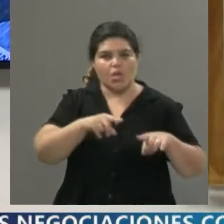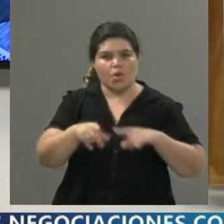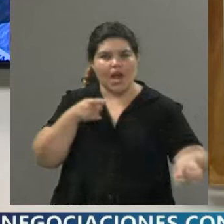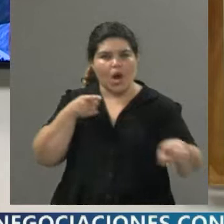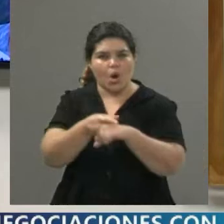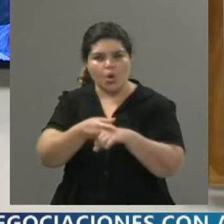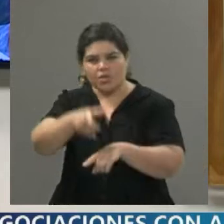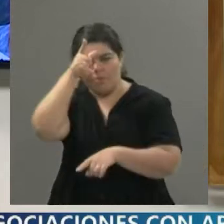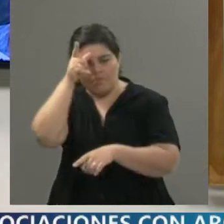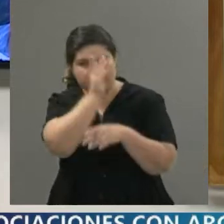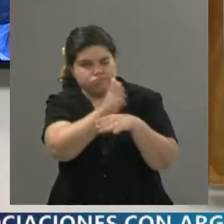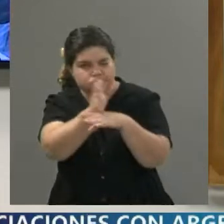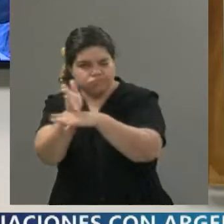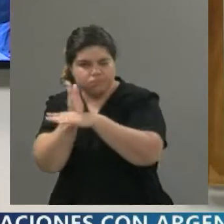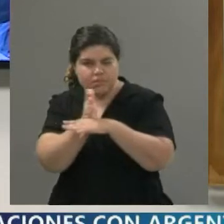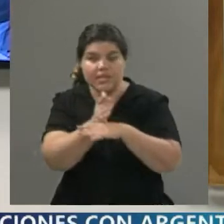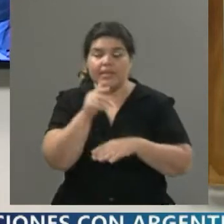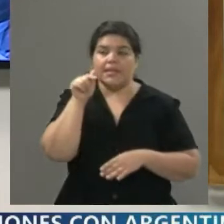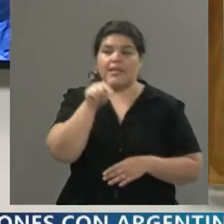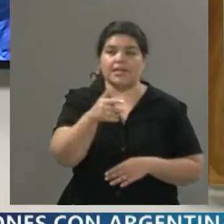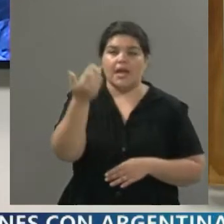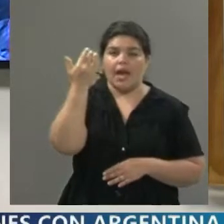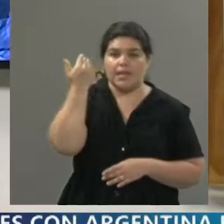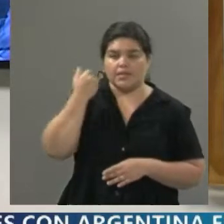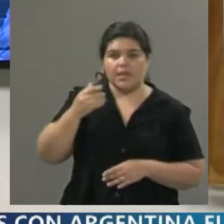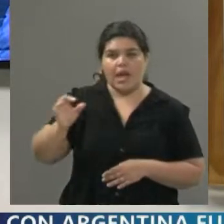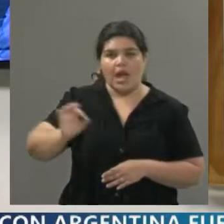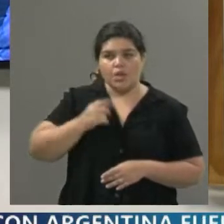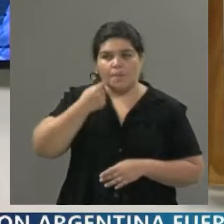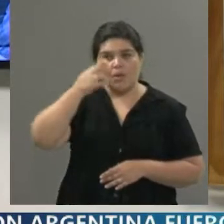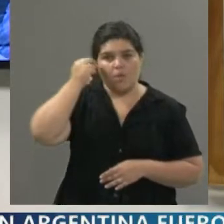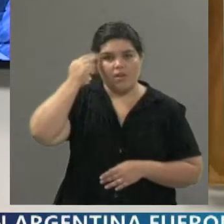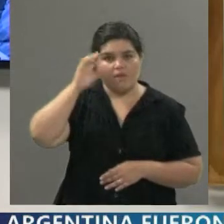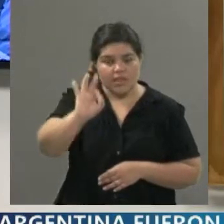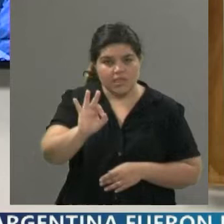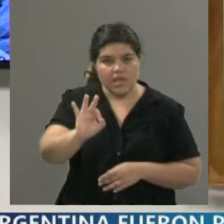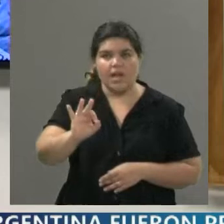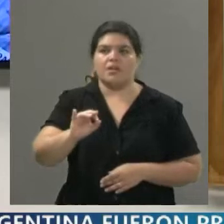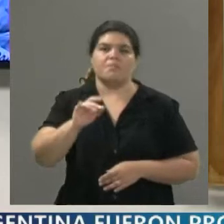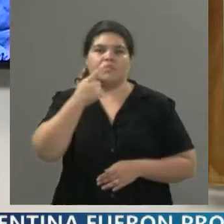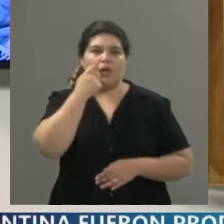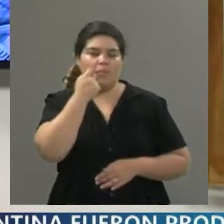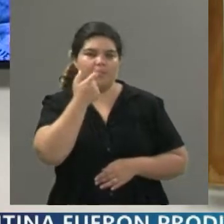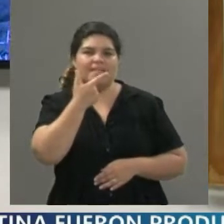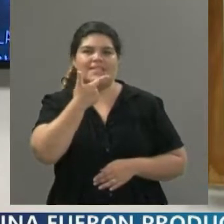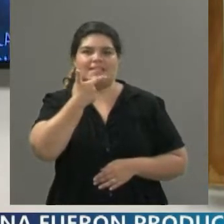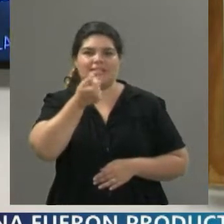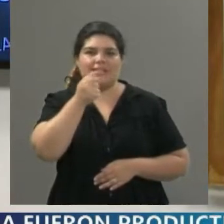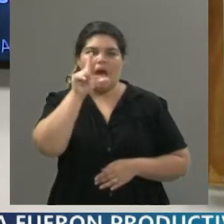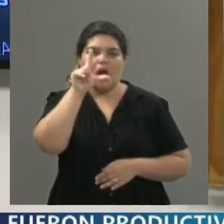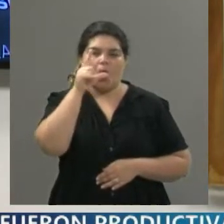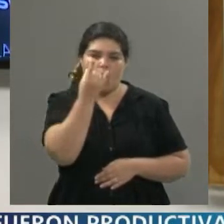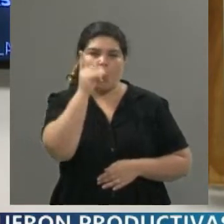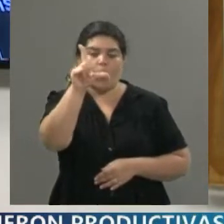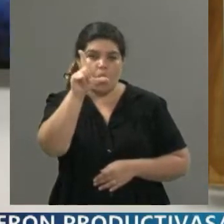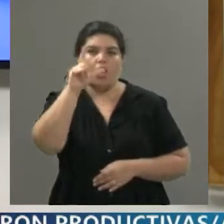Es una coordinadora que nació por la década del 90 con el gobierno de Carlos Saúl Menem, en donde se cometieron, de hecho, muchísimos